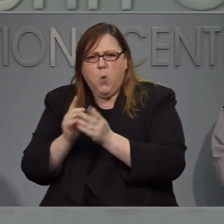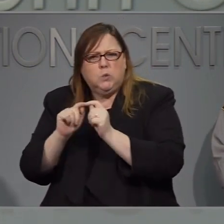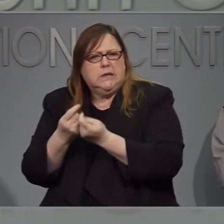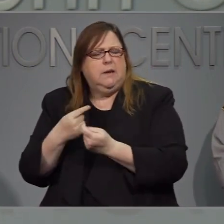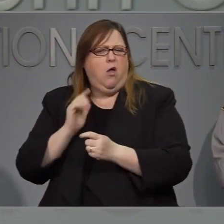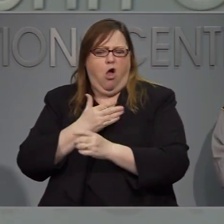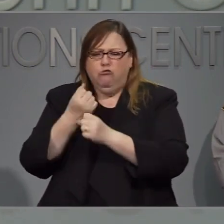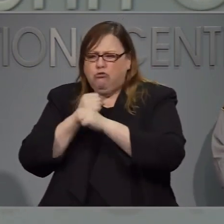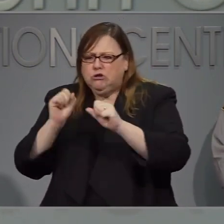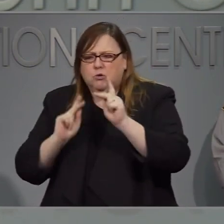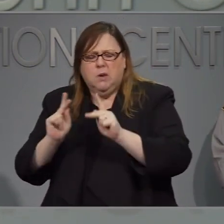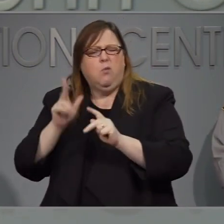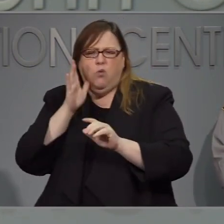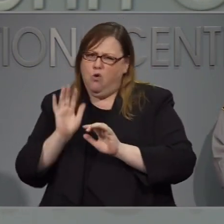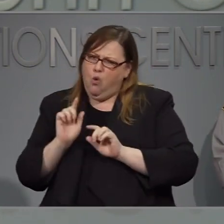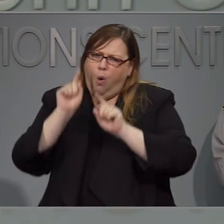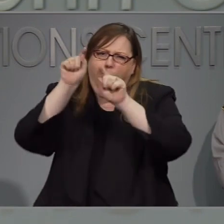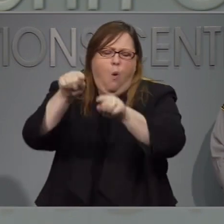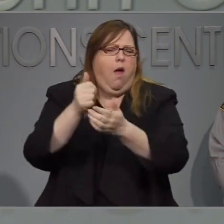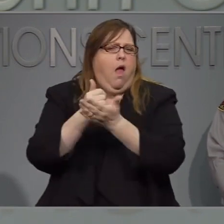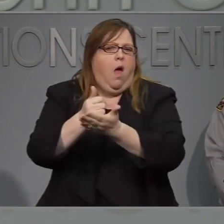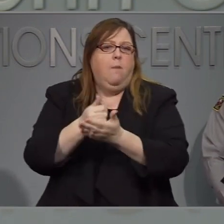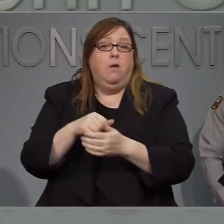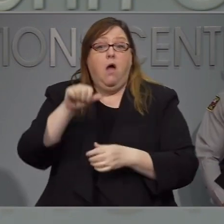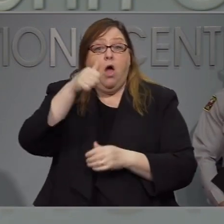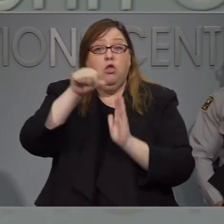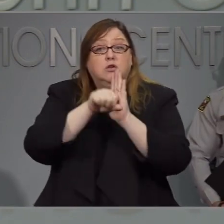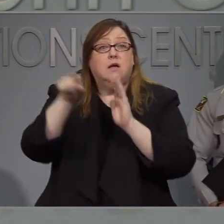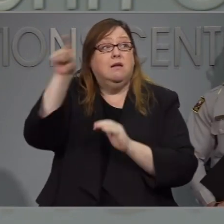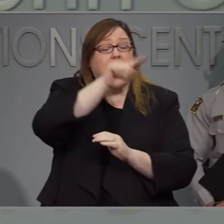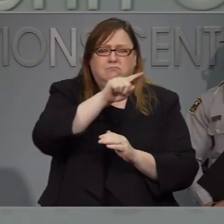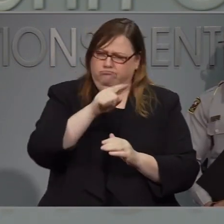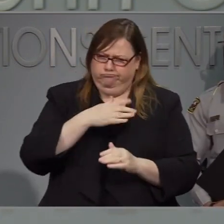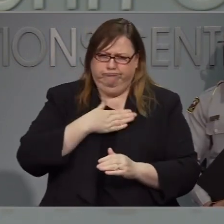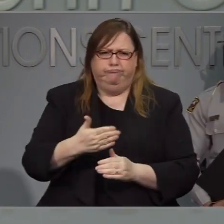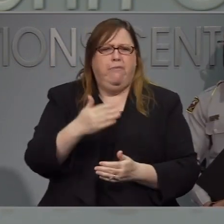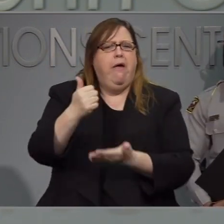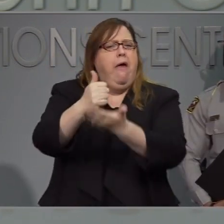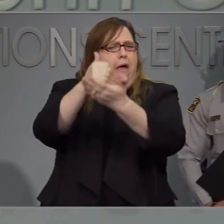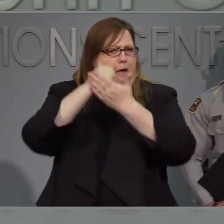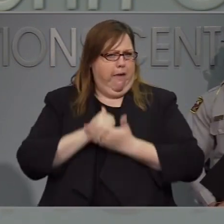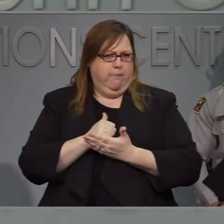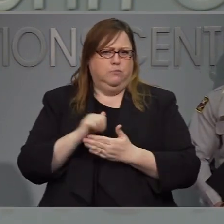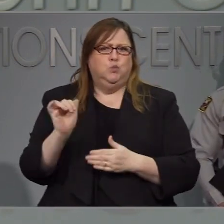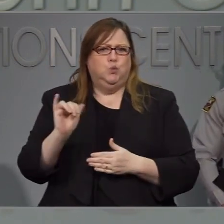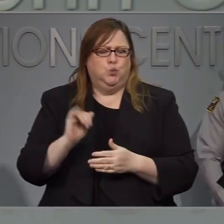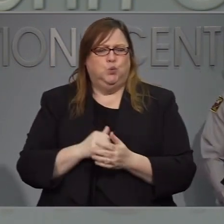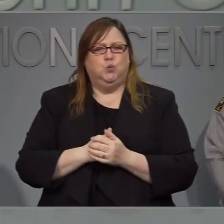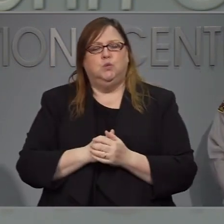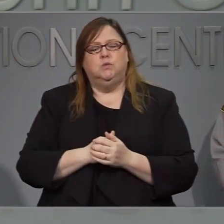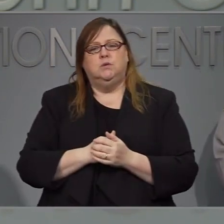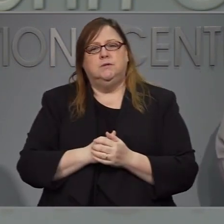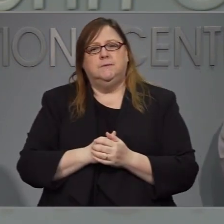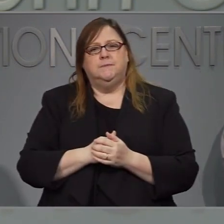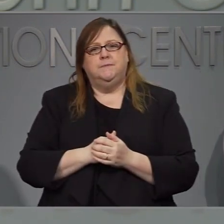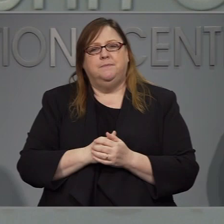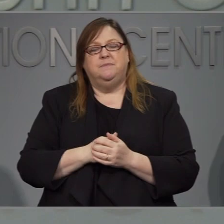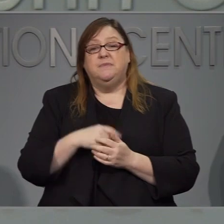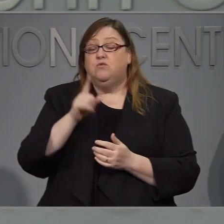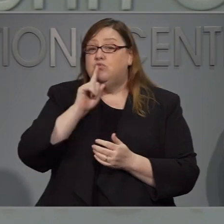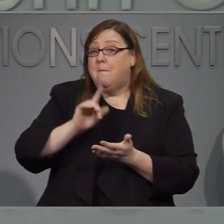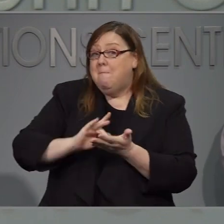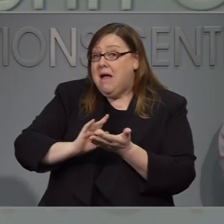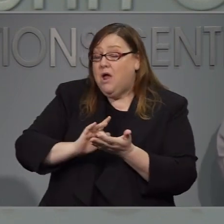Creo que hay otro estado otros estados espero haya otros estados que también nos quieran ayudar. Ahora los equipos médicos el personal